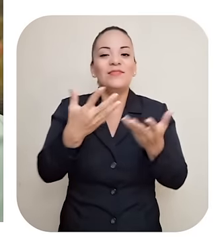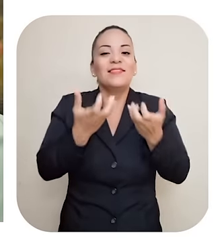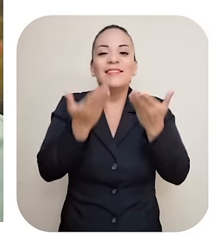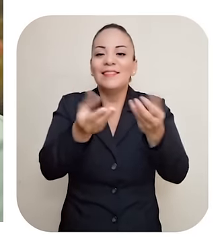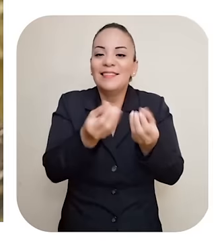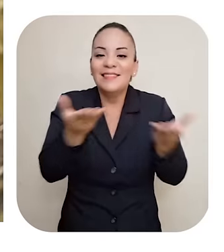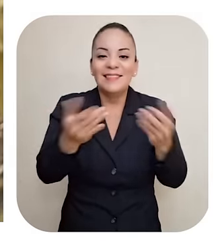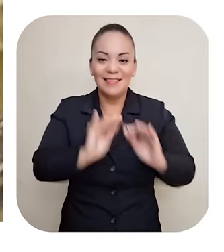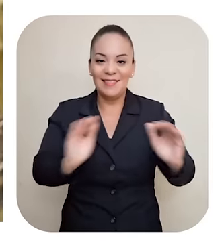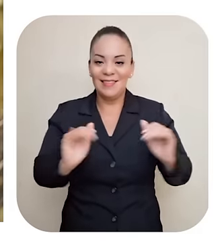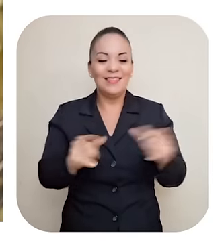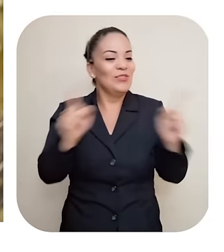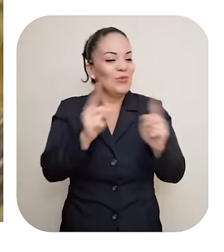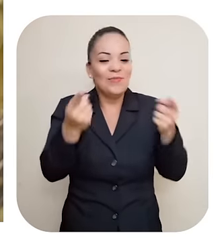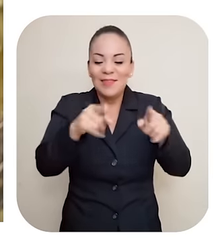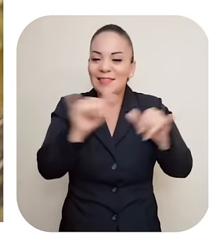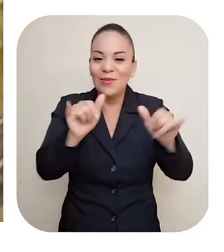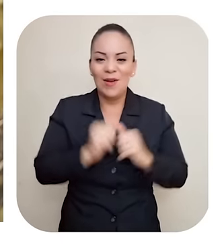Esas